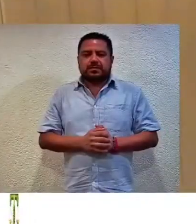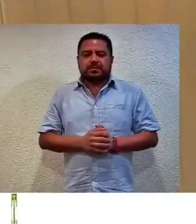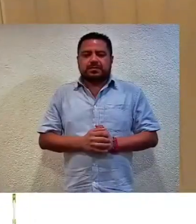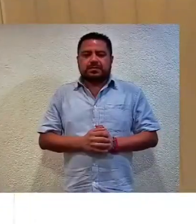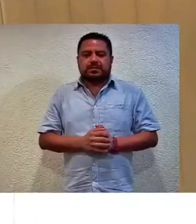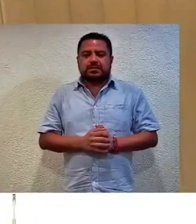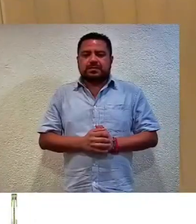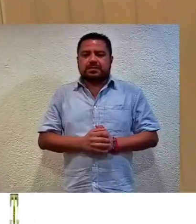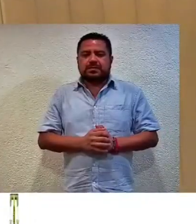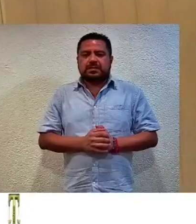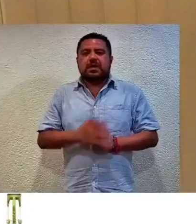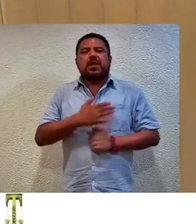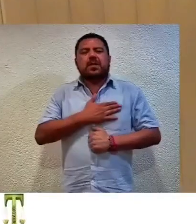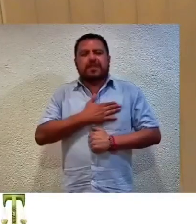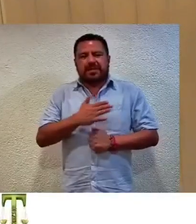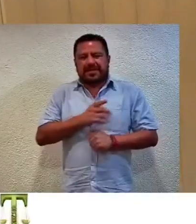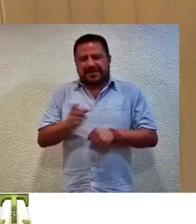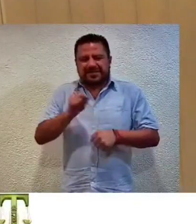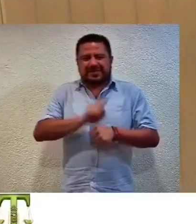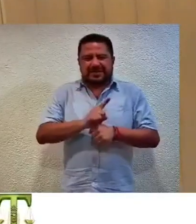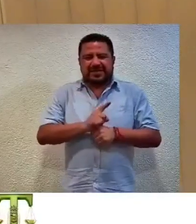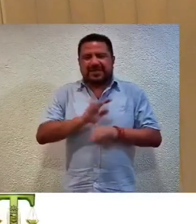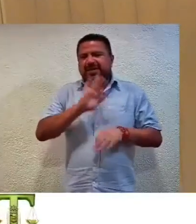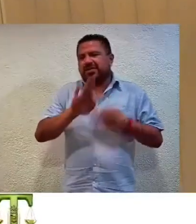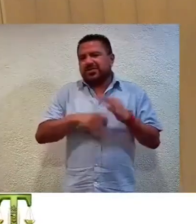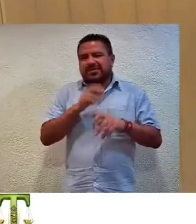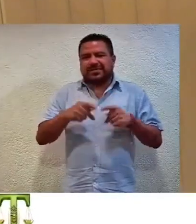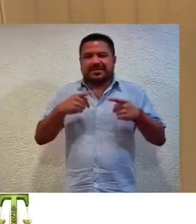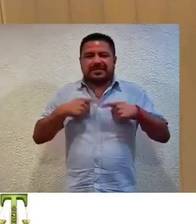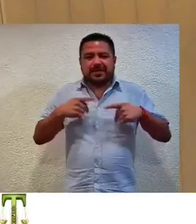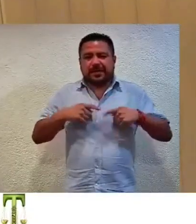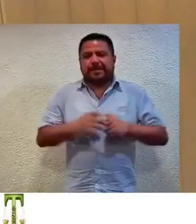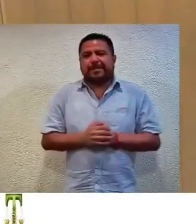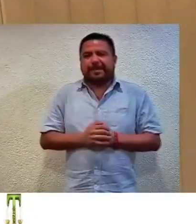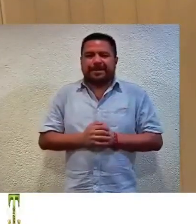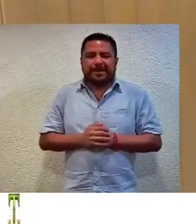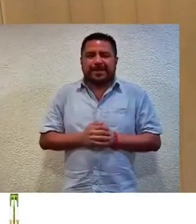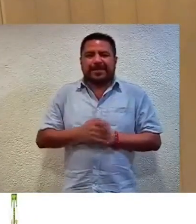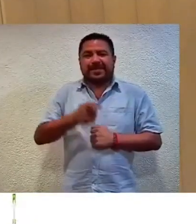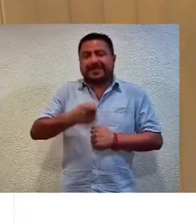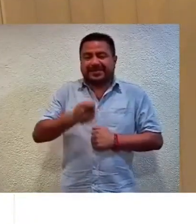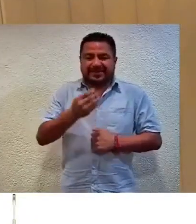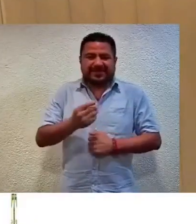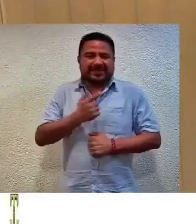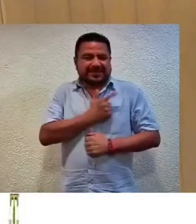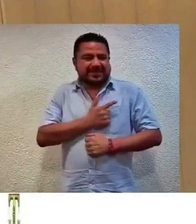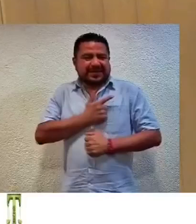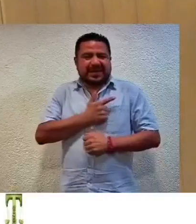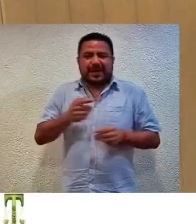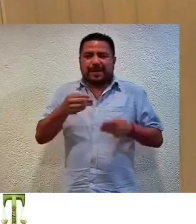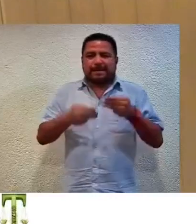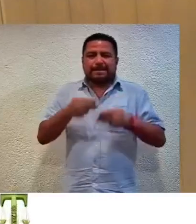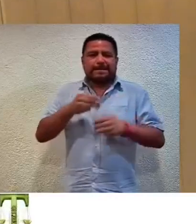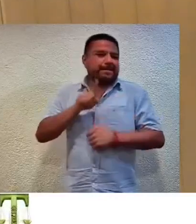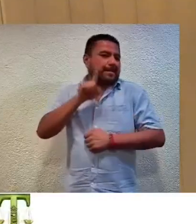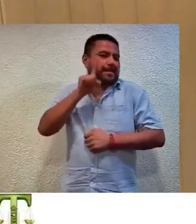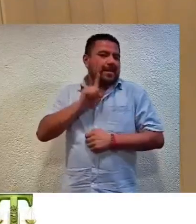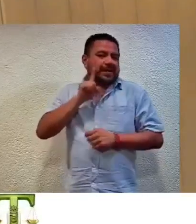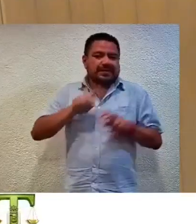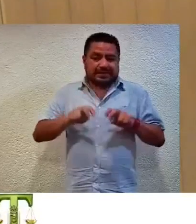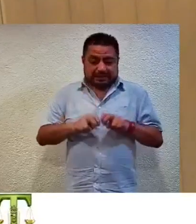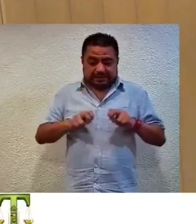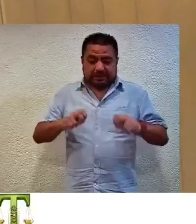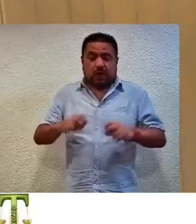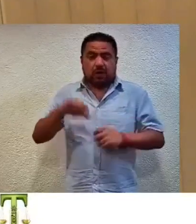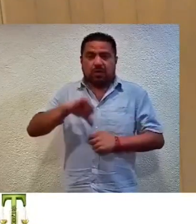Muy buenos días a todas y todos, saludo cordialmente a las magistradas que integran el pleno de este